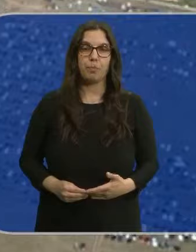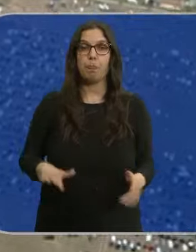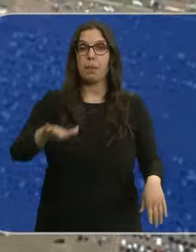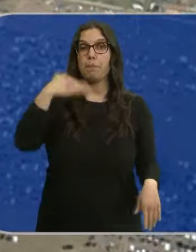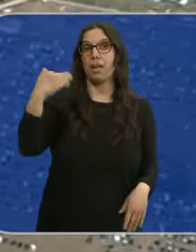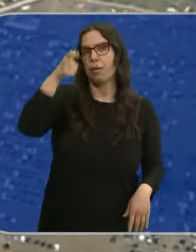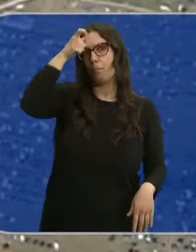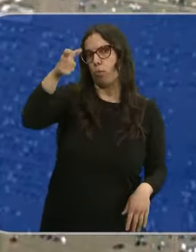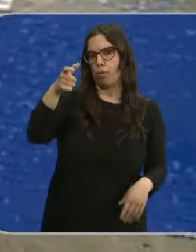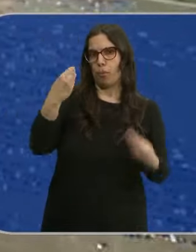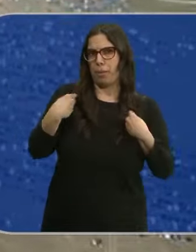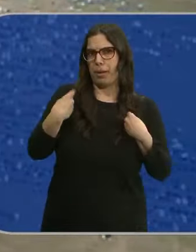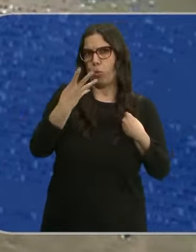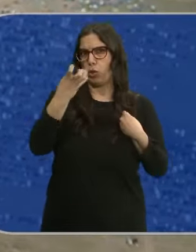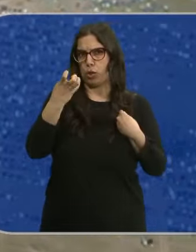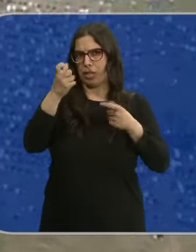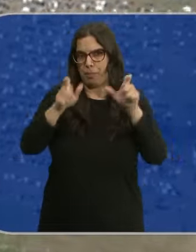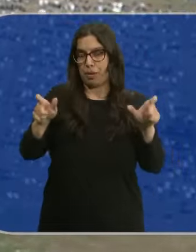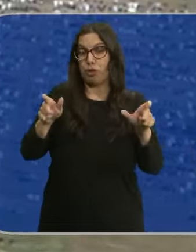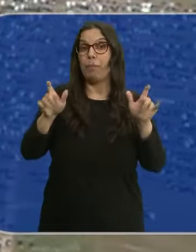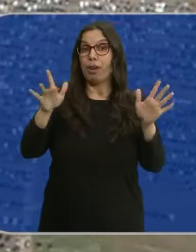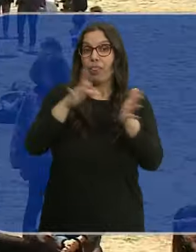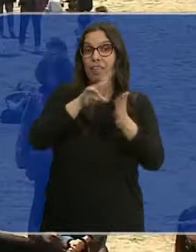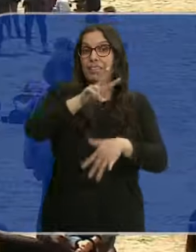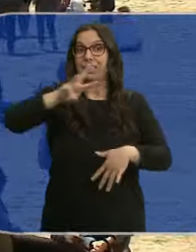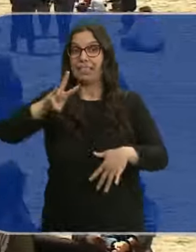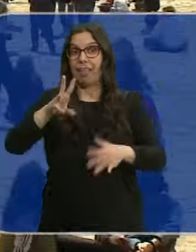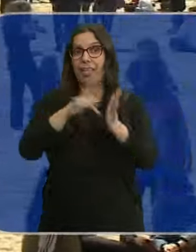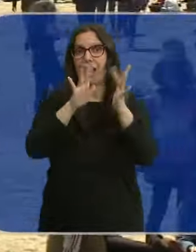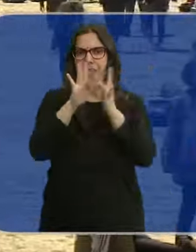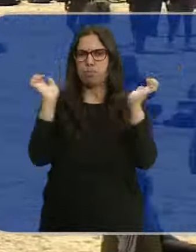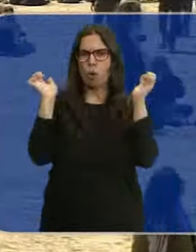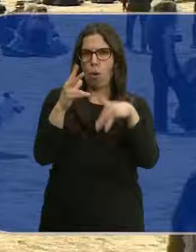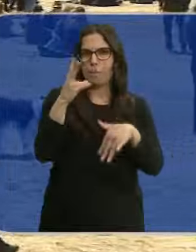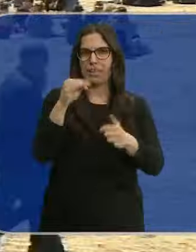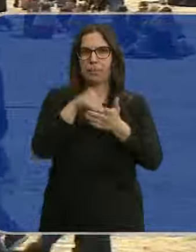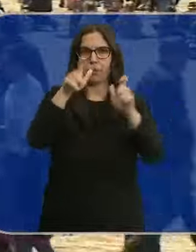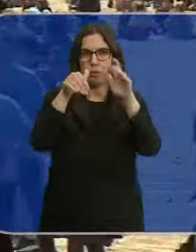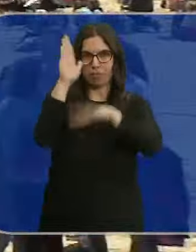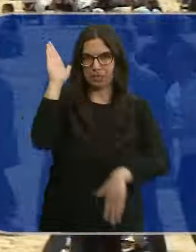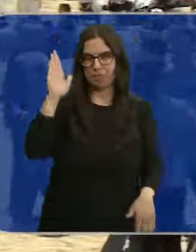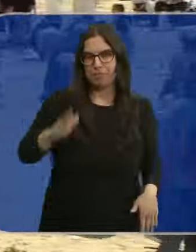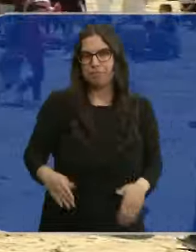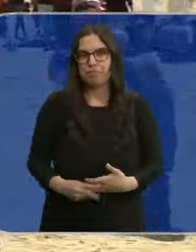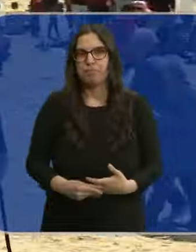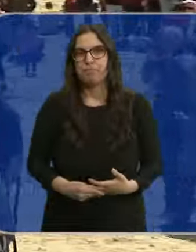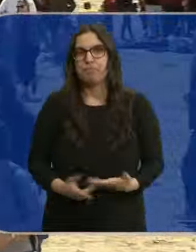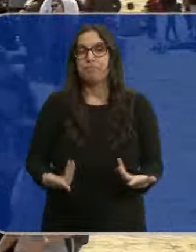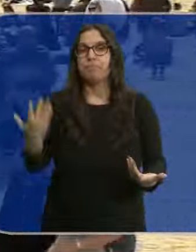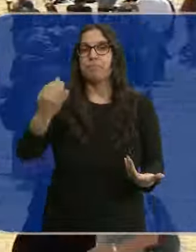Villalar, un pueblo de 400 habitantes, acoge cada 23 de abril a más de 20.000 personas. Tenemos que